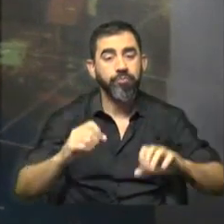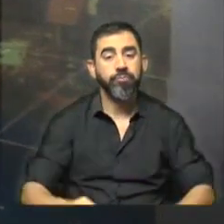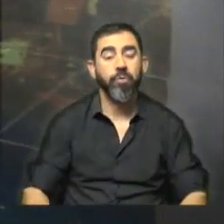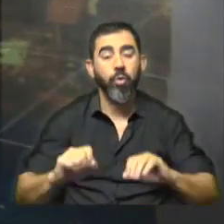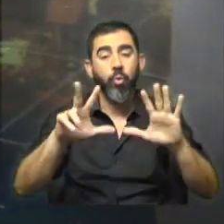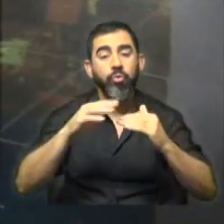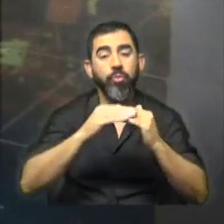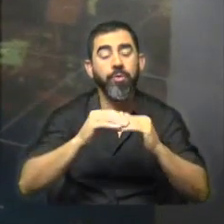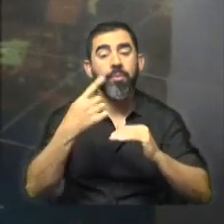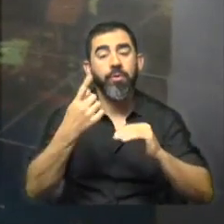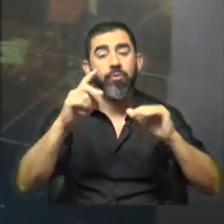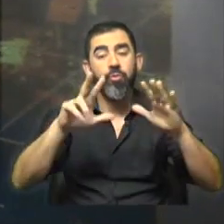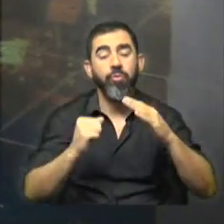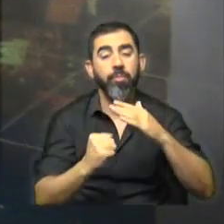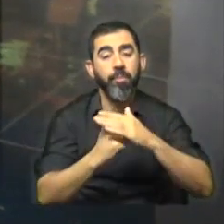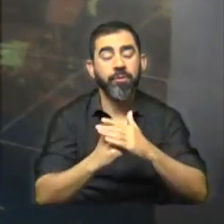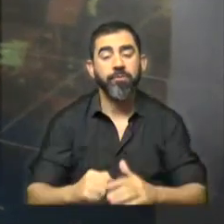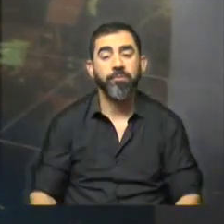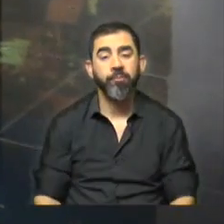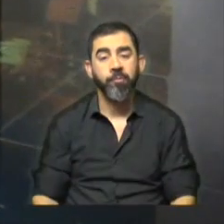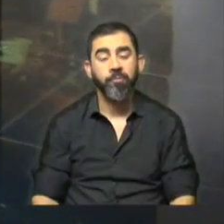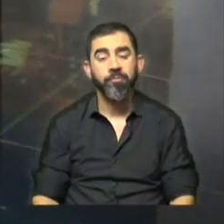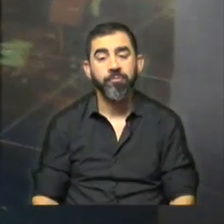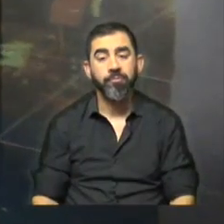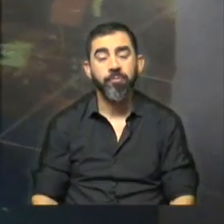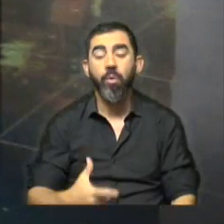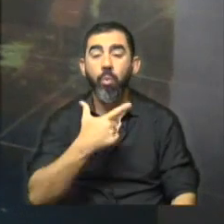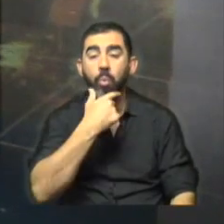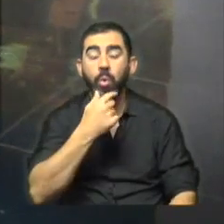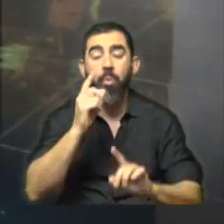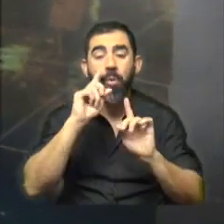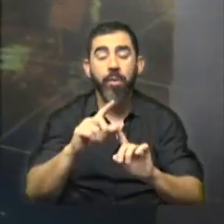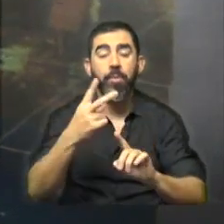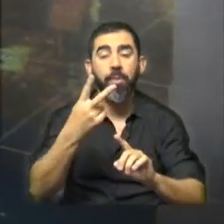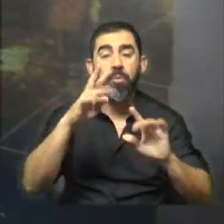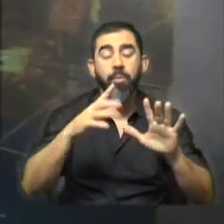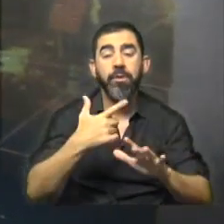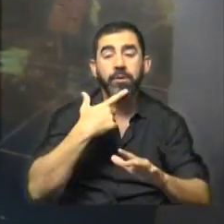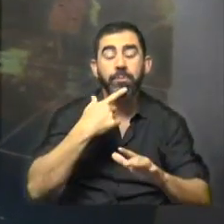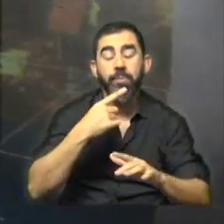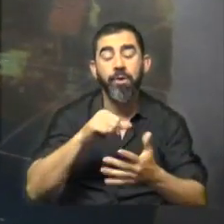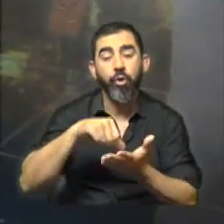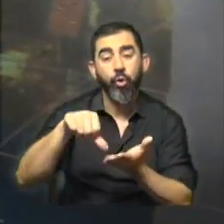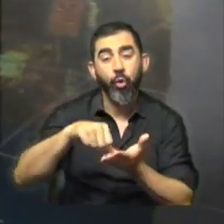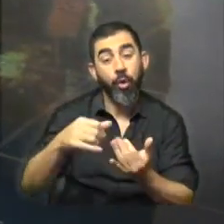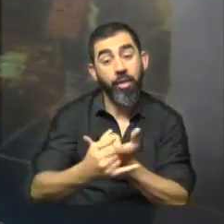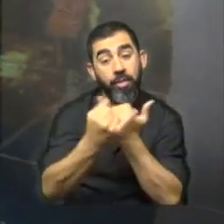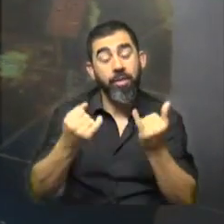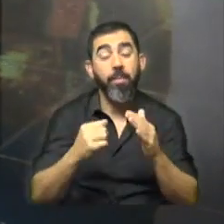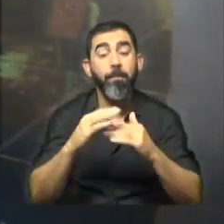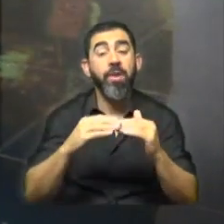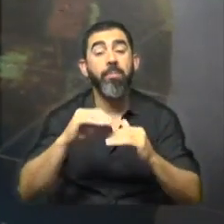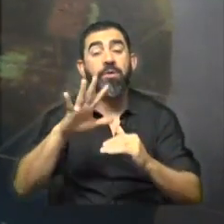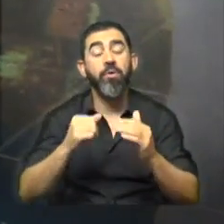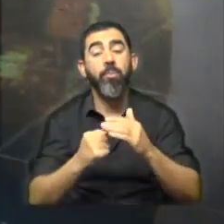claro, 8 la mínima, 18 grados en la máxima. Lo mismo para el jueves, 29 de septiembre, día de ñoquis. Mínima de 5, máxima